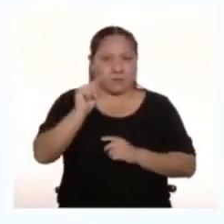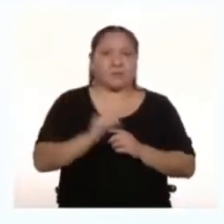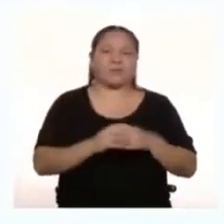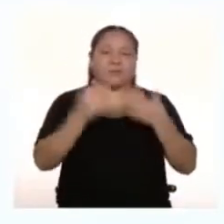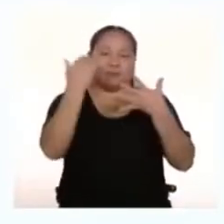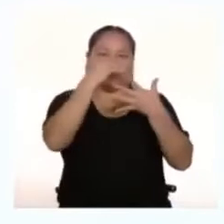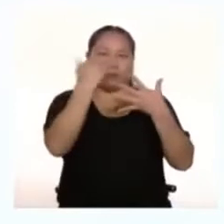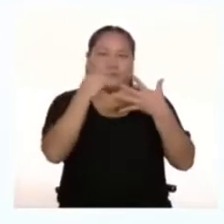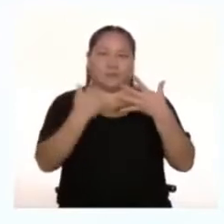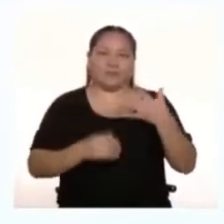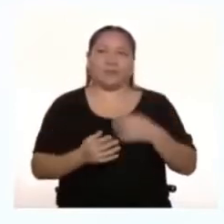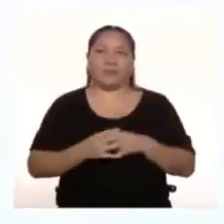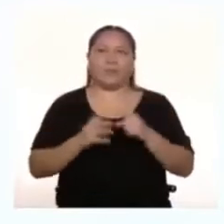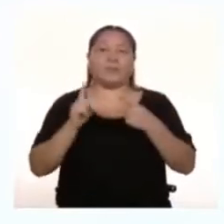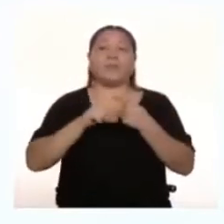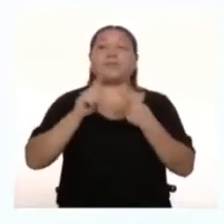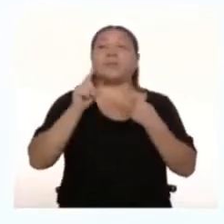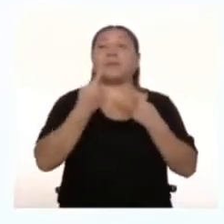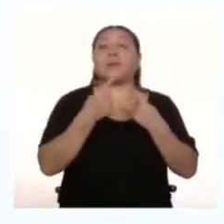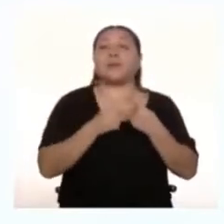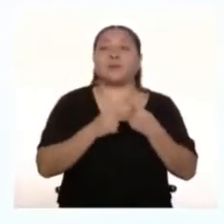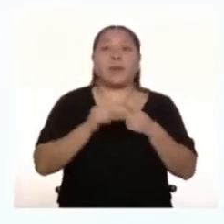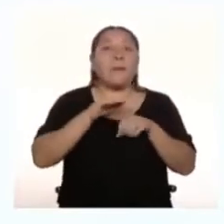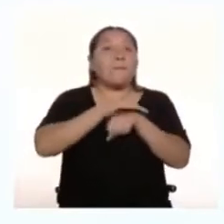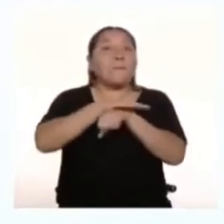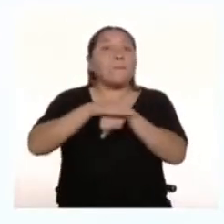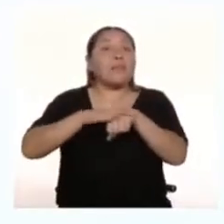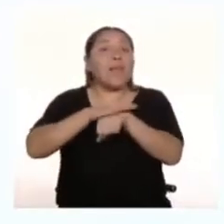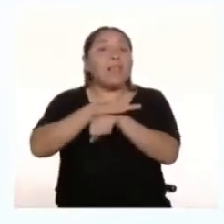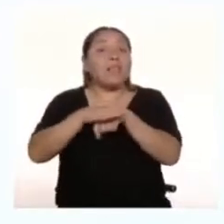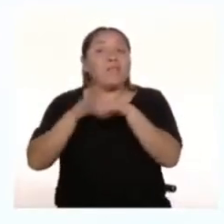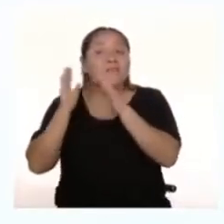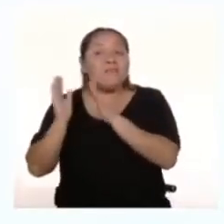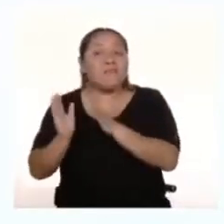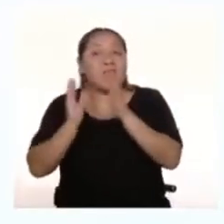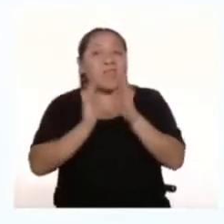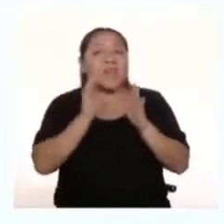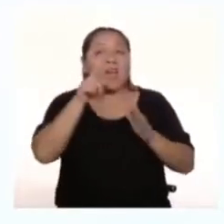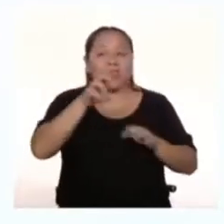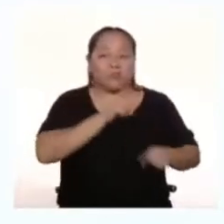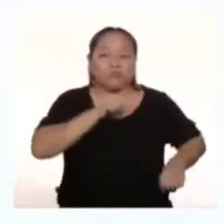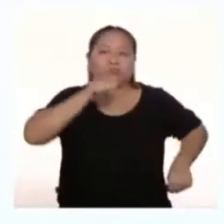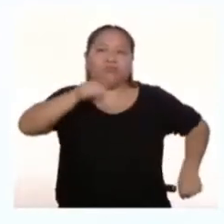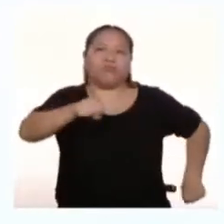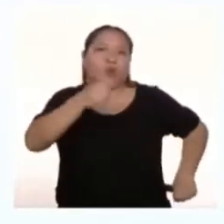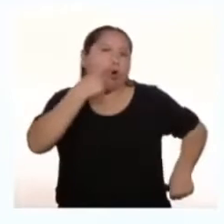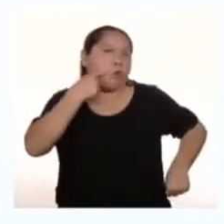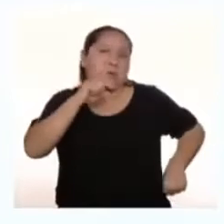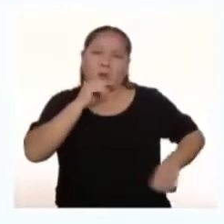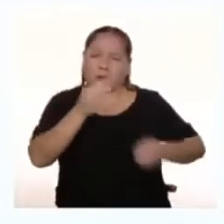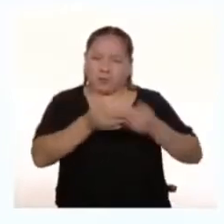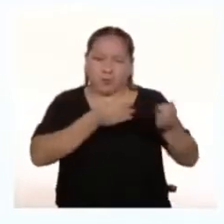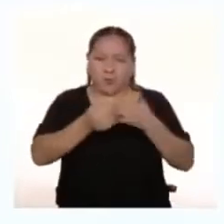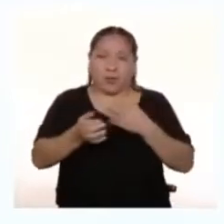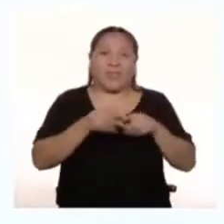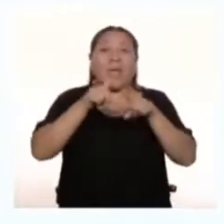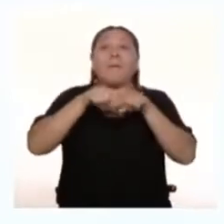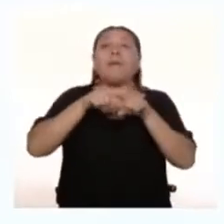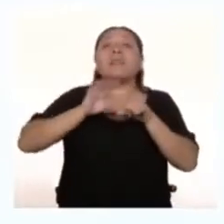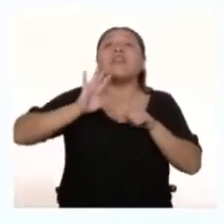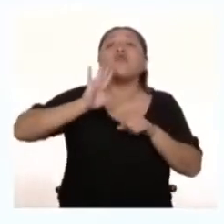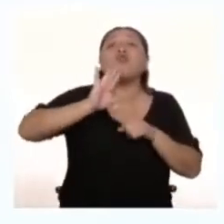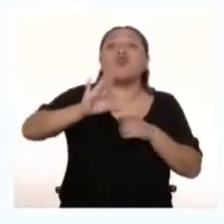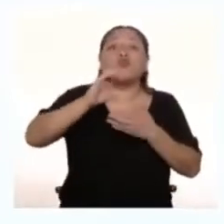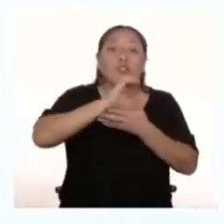aspectos Primero Planifiquen a su superhéroe O superheroína Basados en sus cualidades